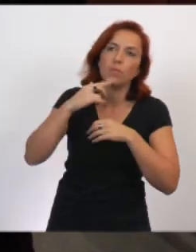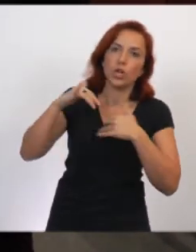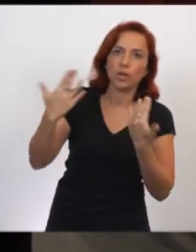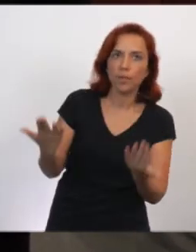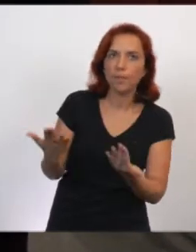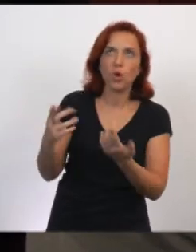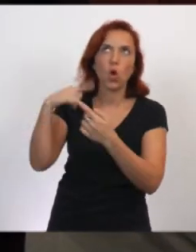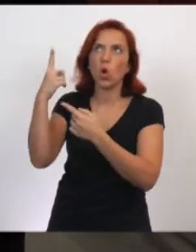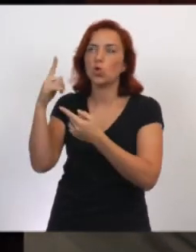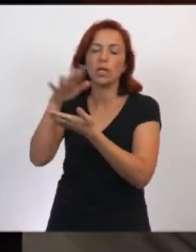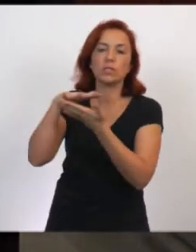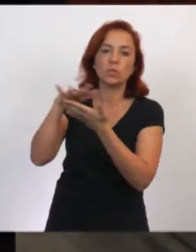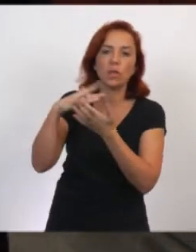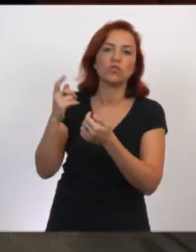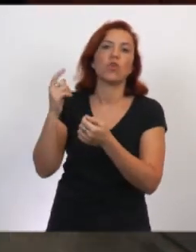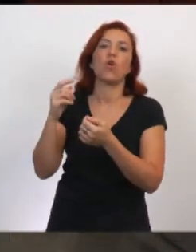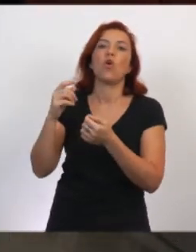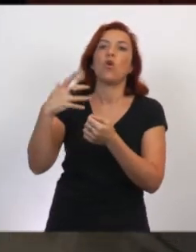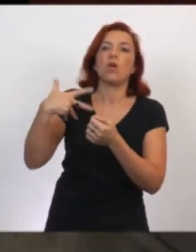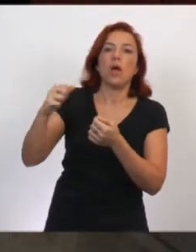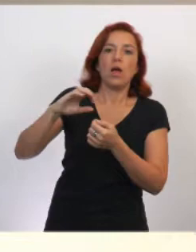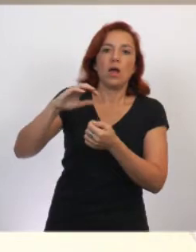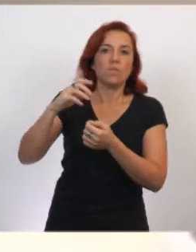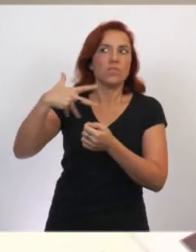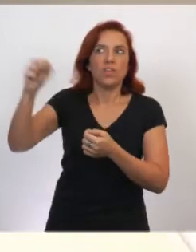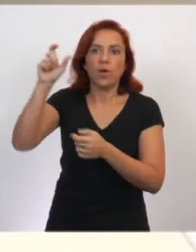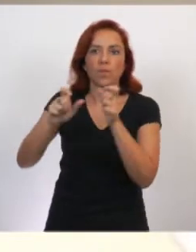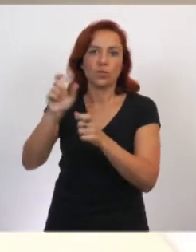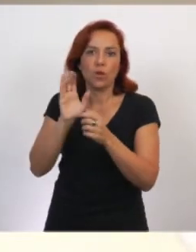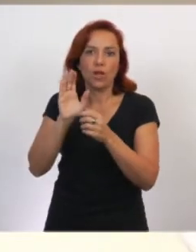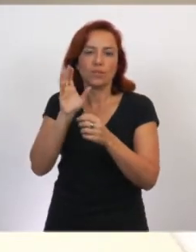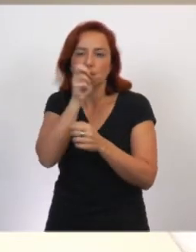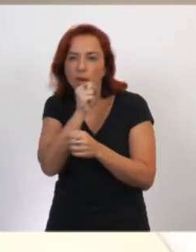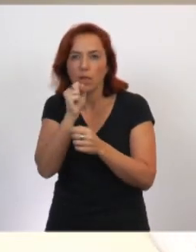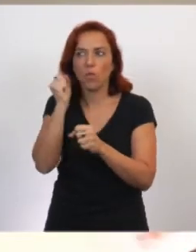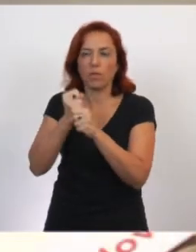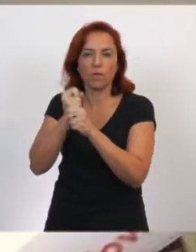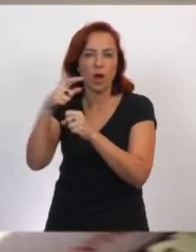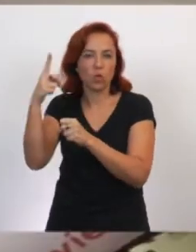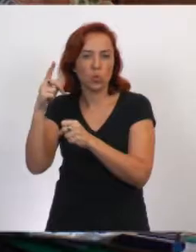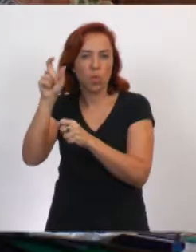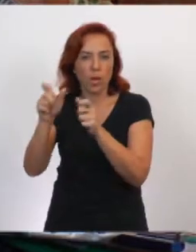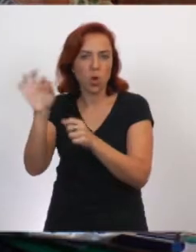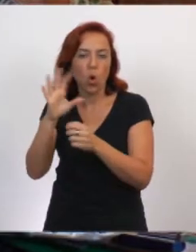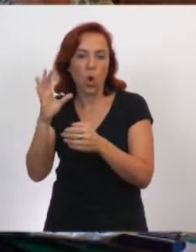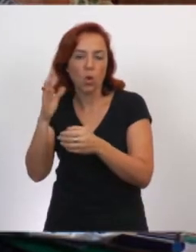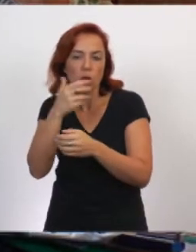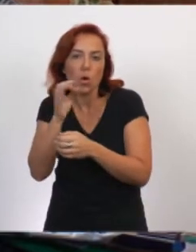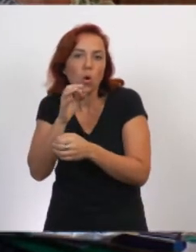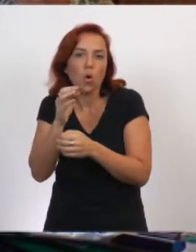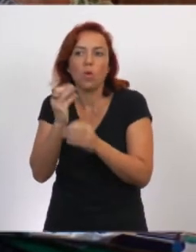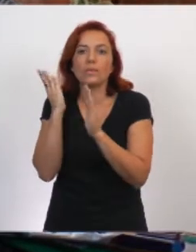como ser porque están en el marco de una situación de trata o de violencia de género, doméstica, o una